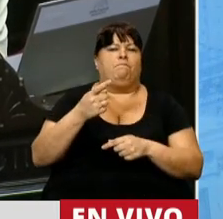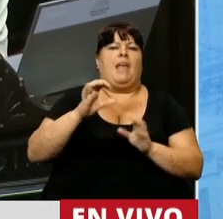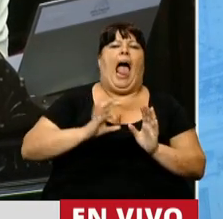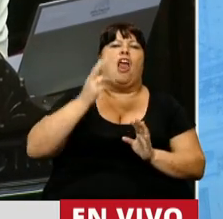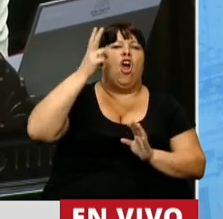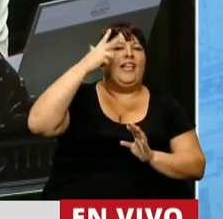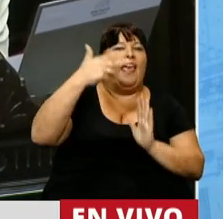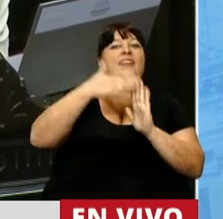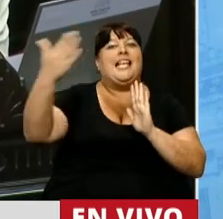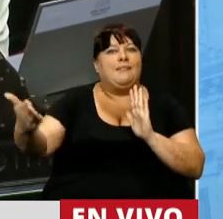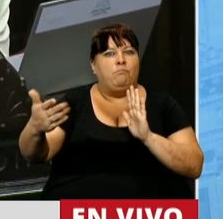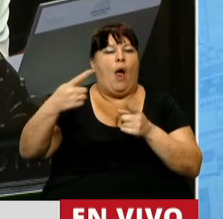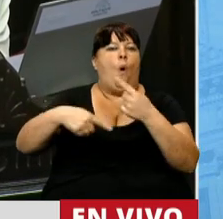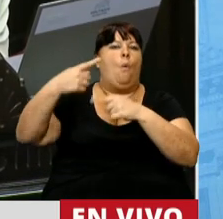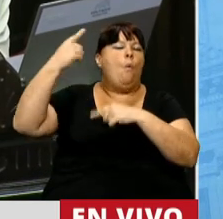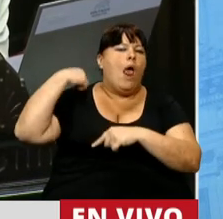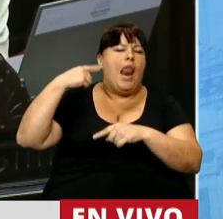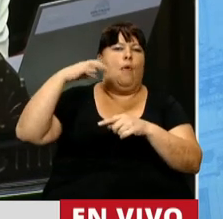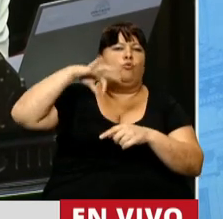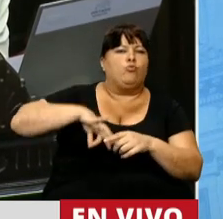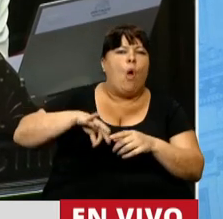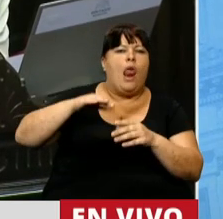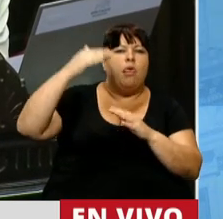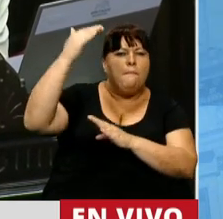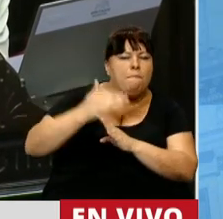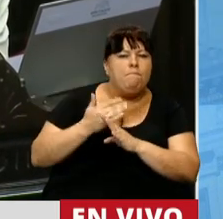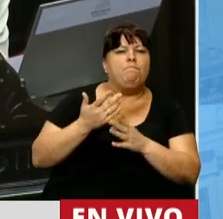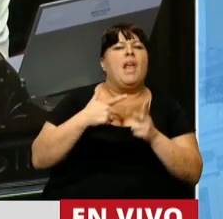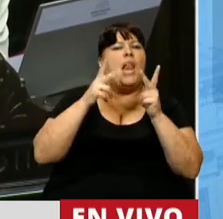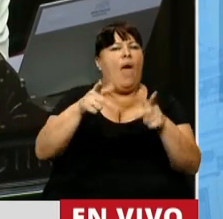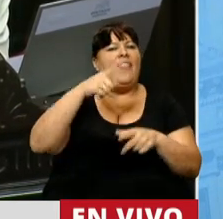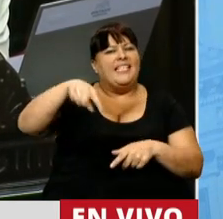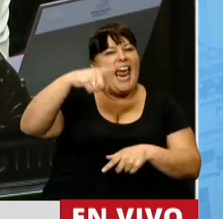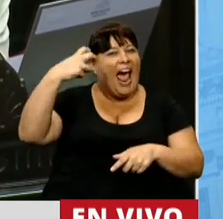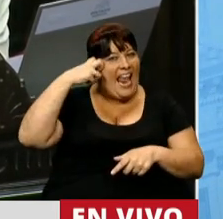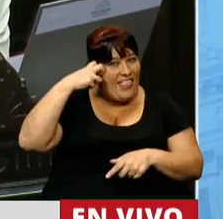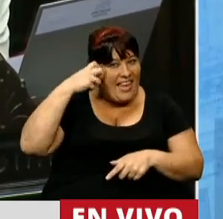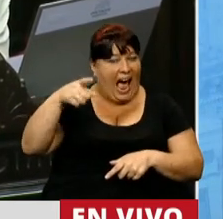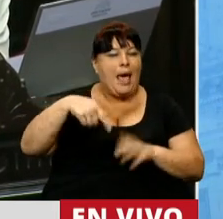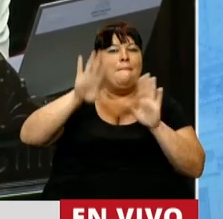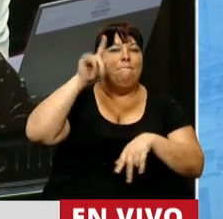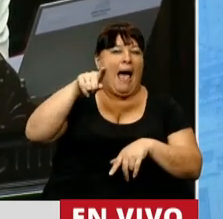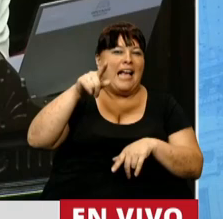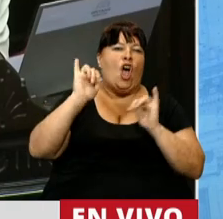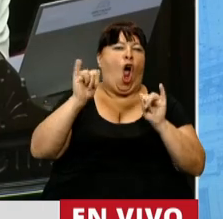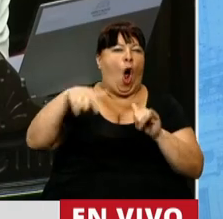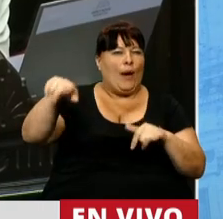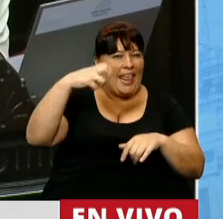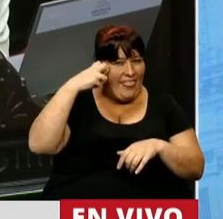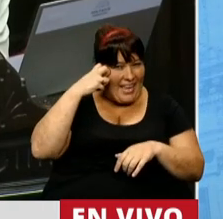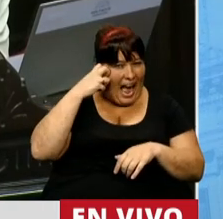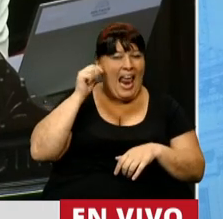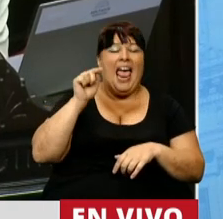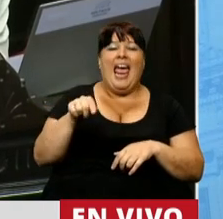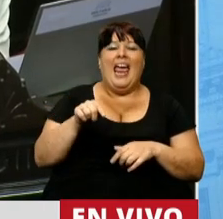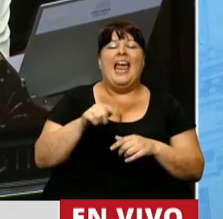del año 83 una retratación de los salarios. Y le quiero decir a los radicales, especialmente a los más jóvenes, que